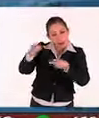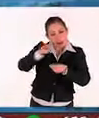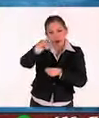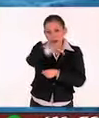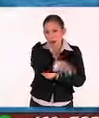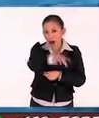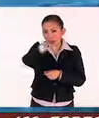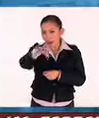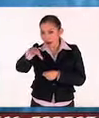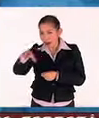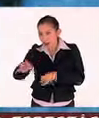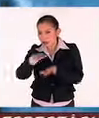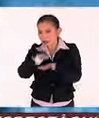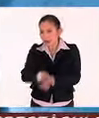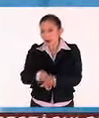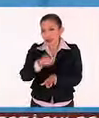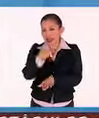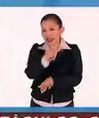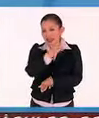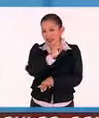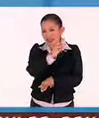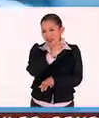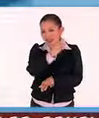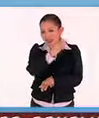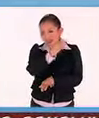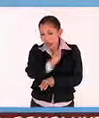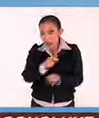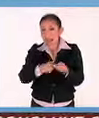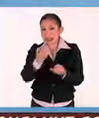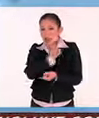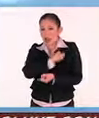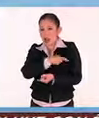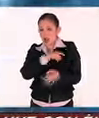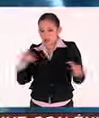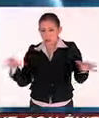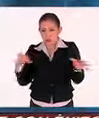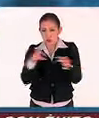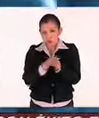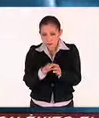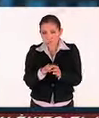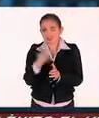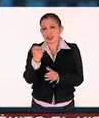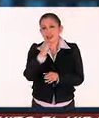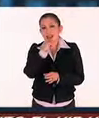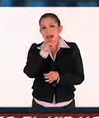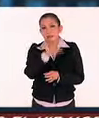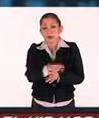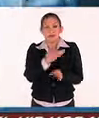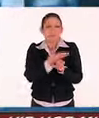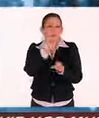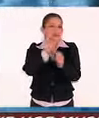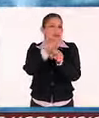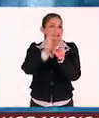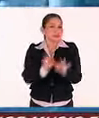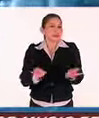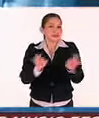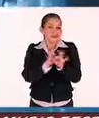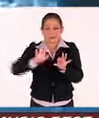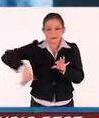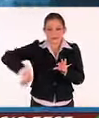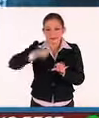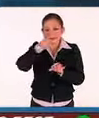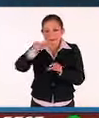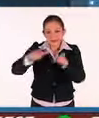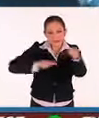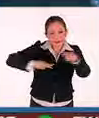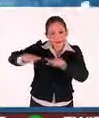áreas relacionadas con la ingeniería y la salud. Además de la cuestión tan importante que comentábamos de la